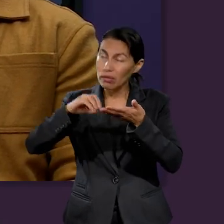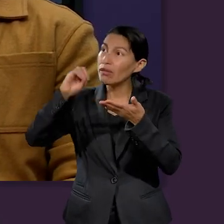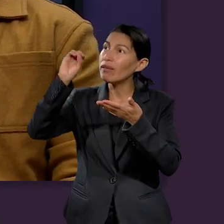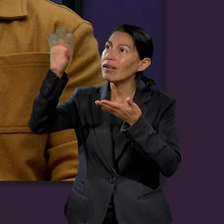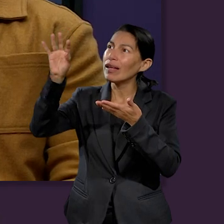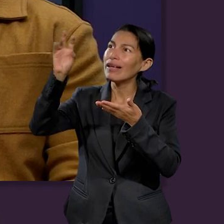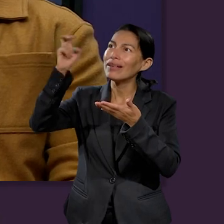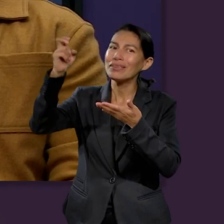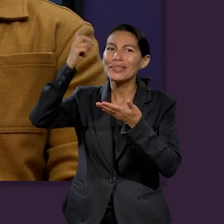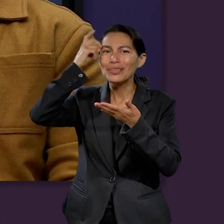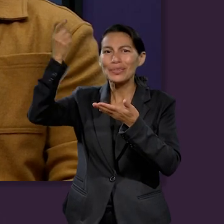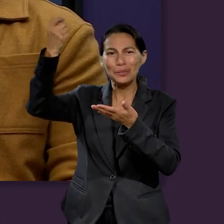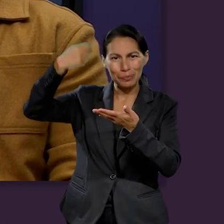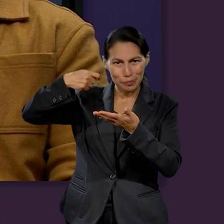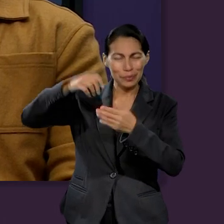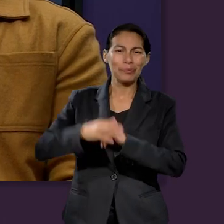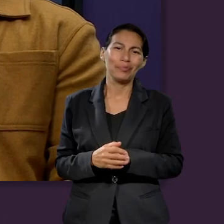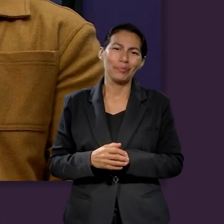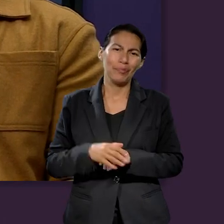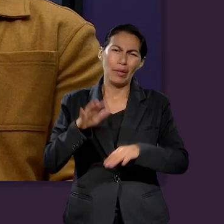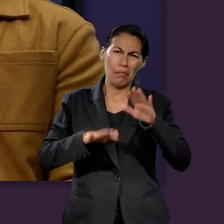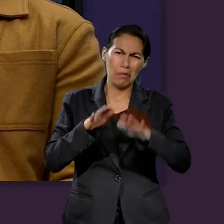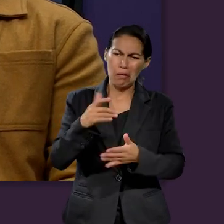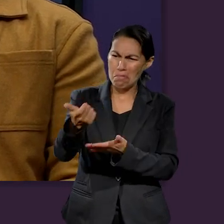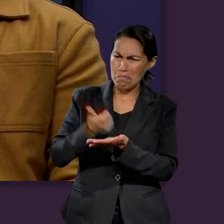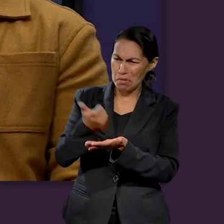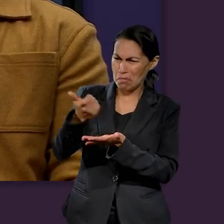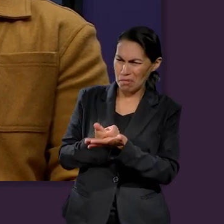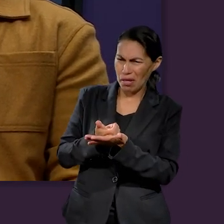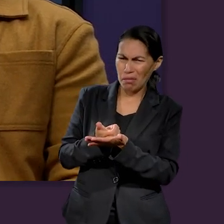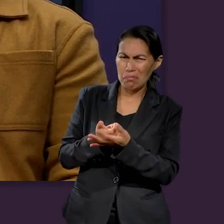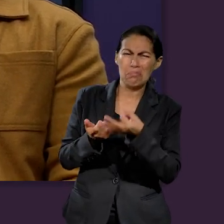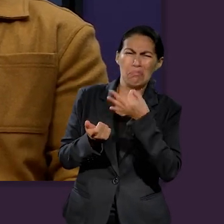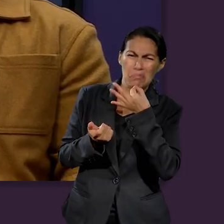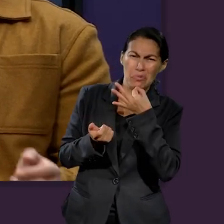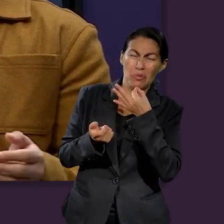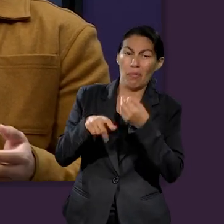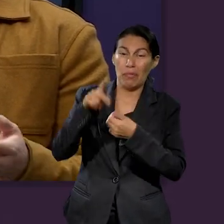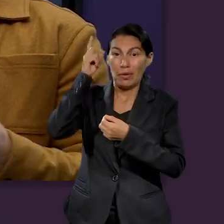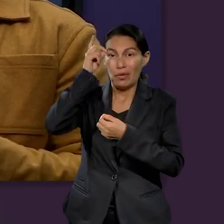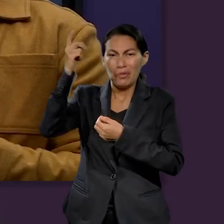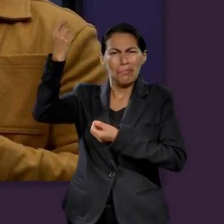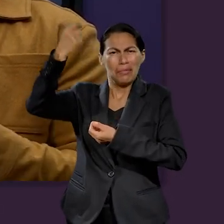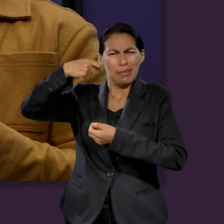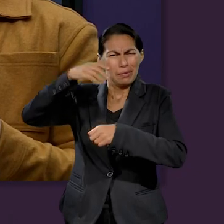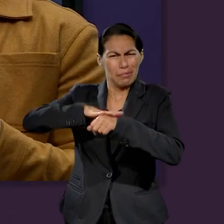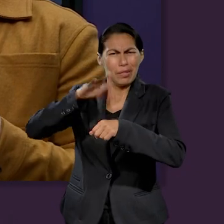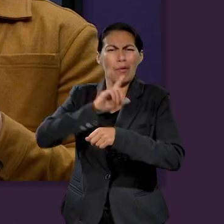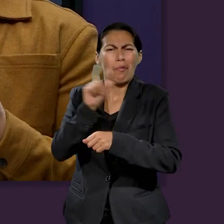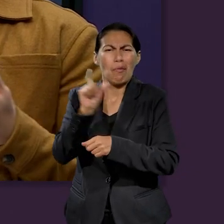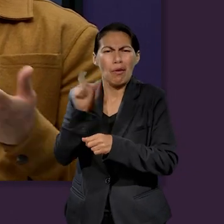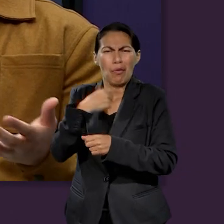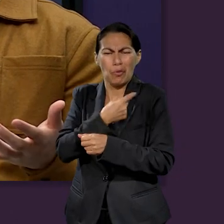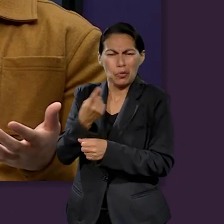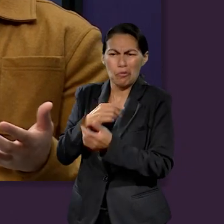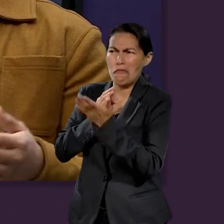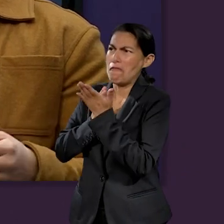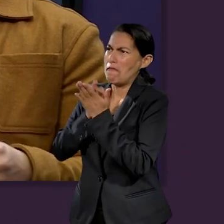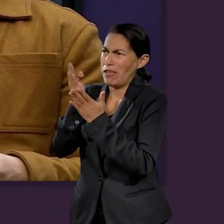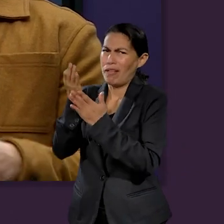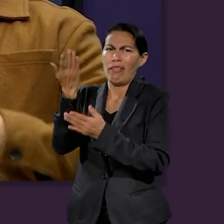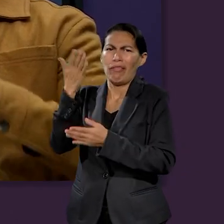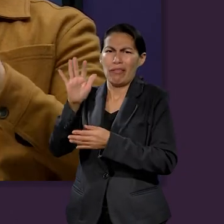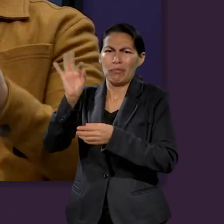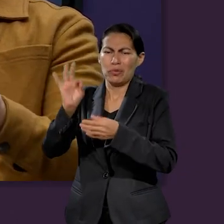a veces Dios nos bendice más dando el diezmo que de un salario y es ahí donde uno pues se cuenta que el rendimiento es muy grande, ¿no?